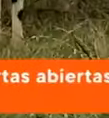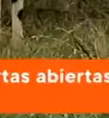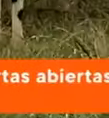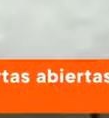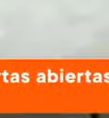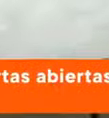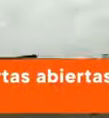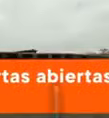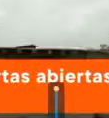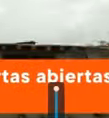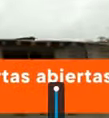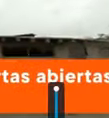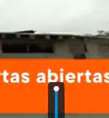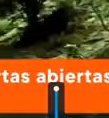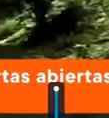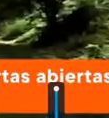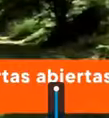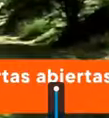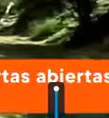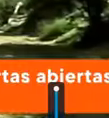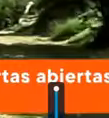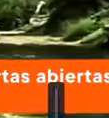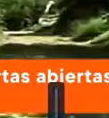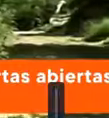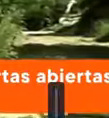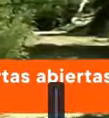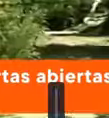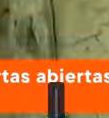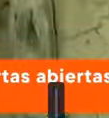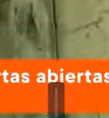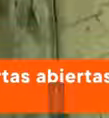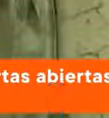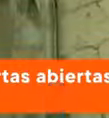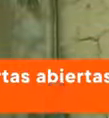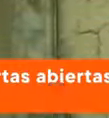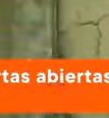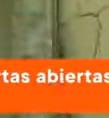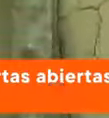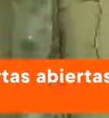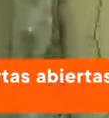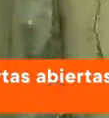Encontraremos Zamaca El primer falleo